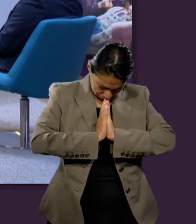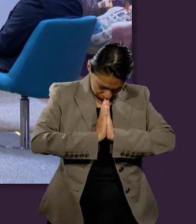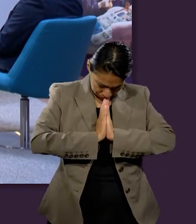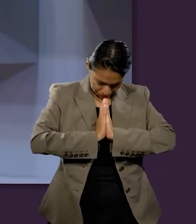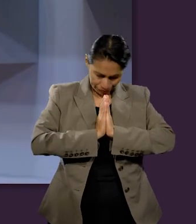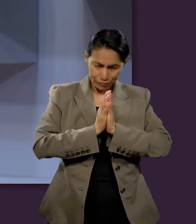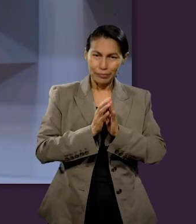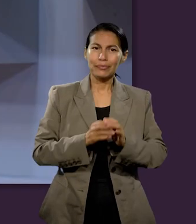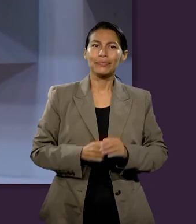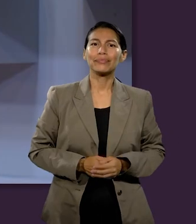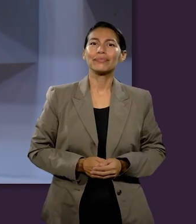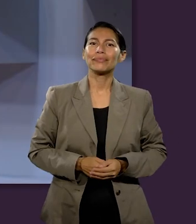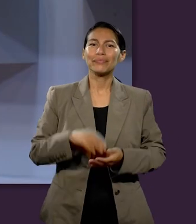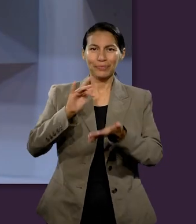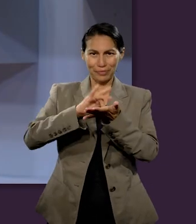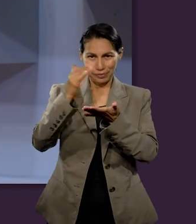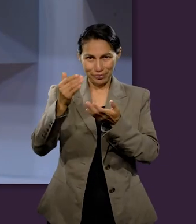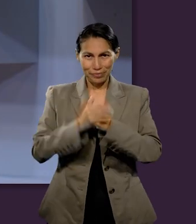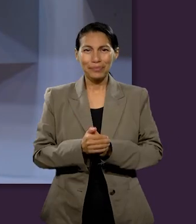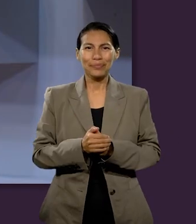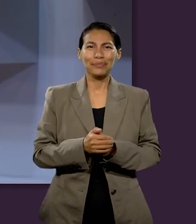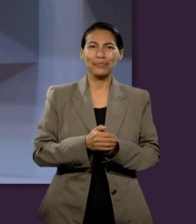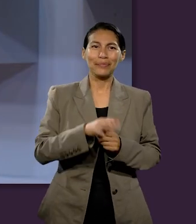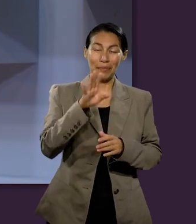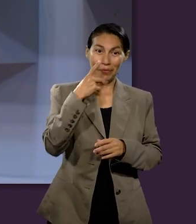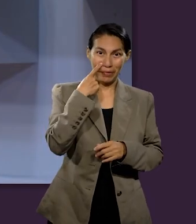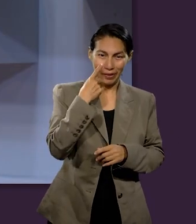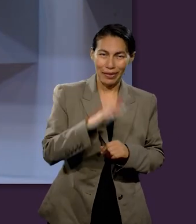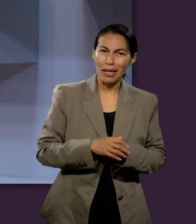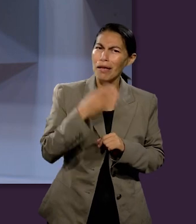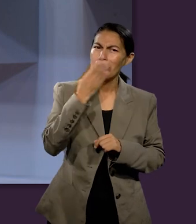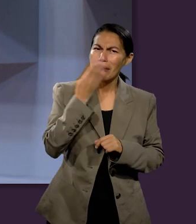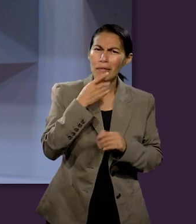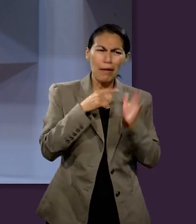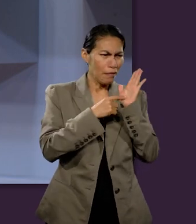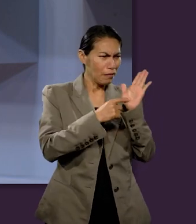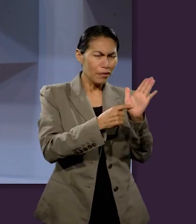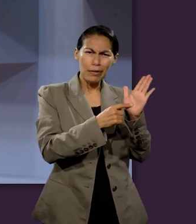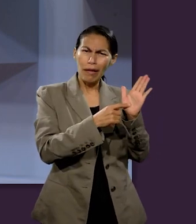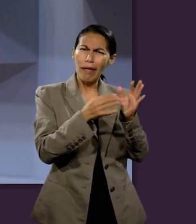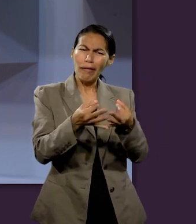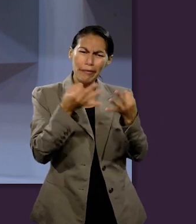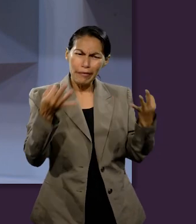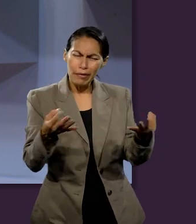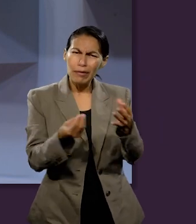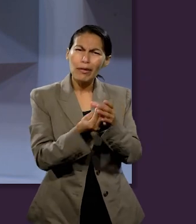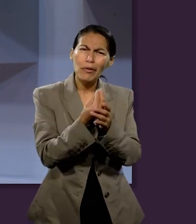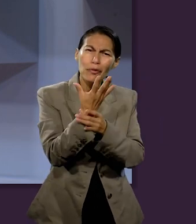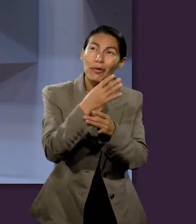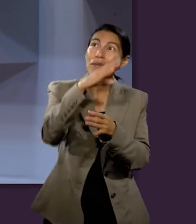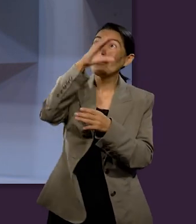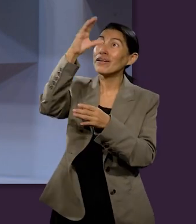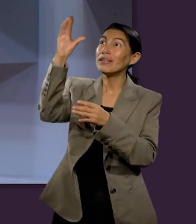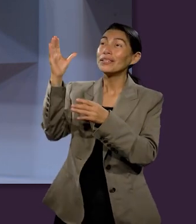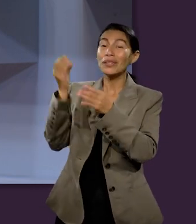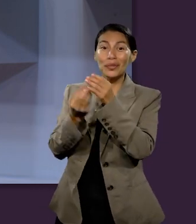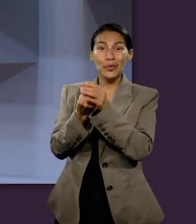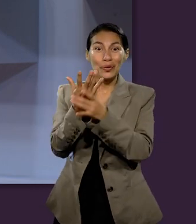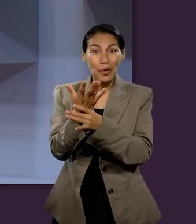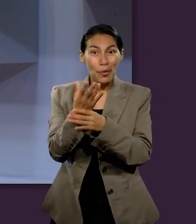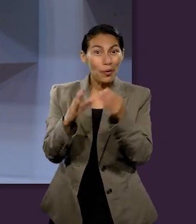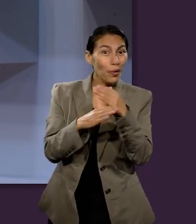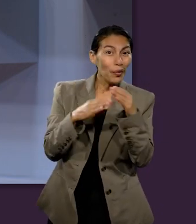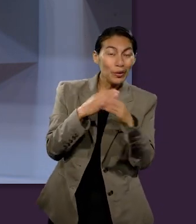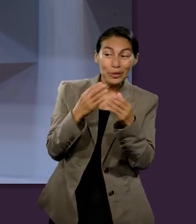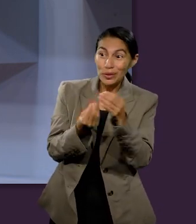gracias. ¿Saben? En la Biblia se presenta esta idea de una tierra nueva, un cielo nuevo,